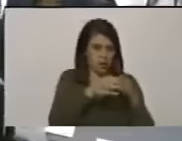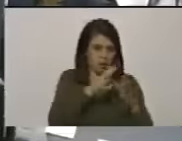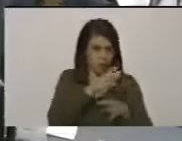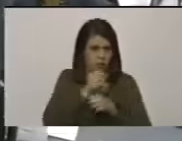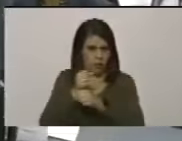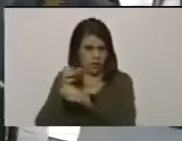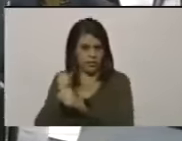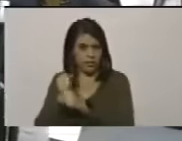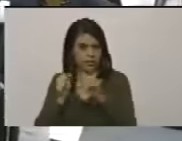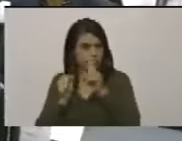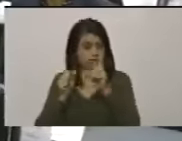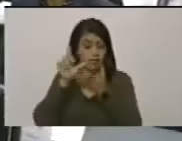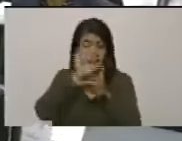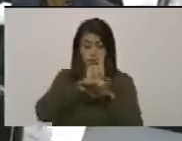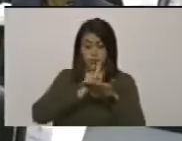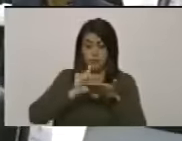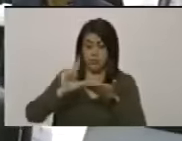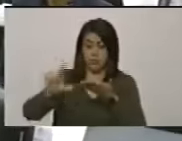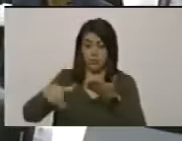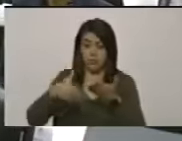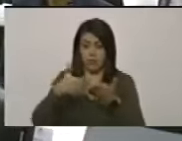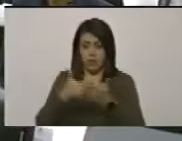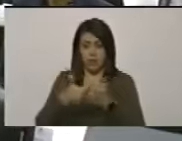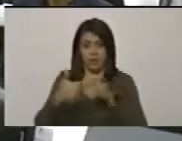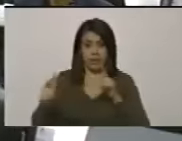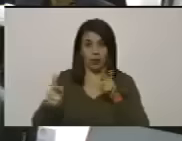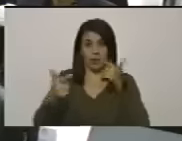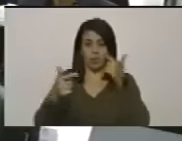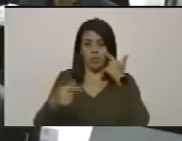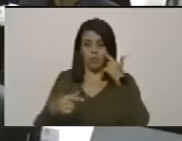la lealtad es admirada hasta por el enemigo.